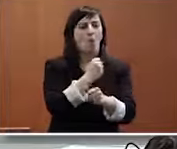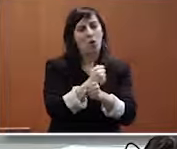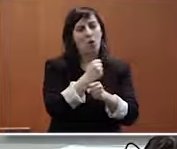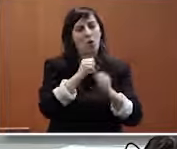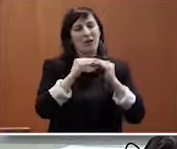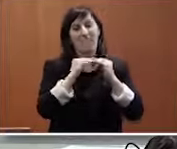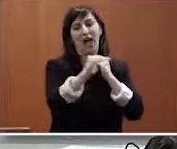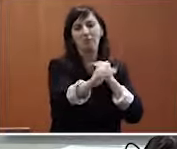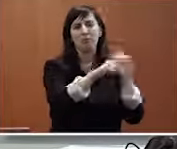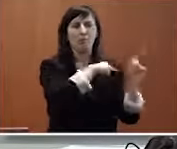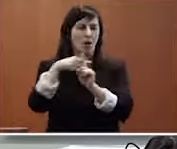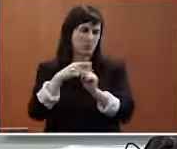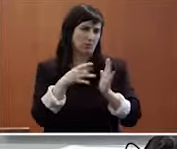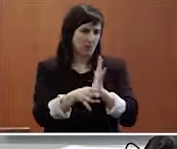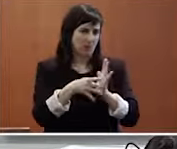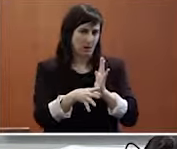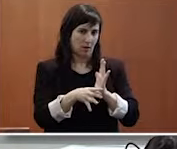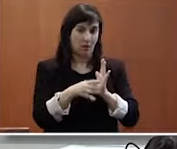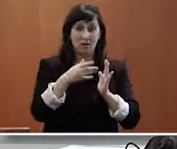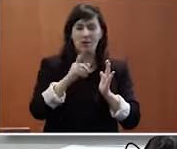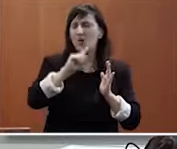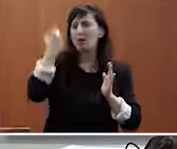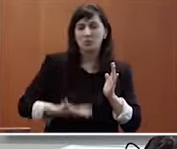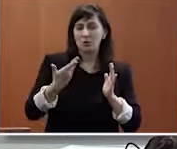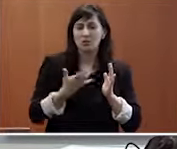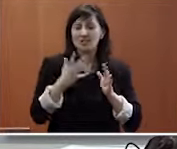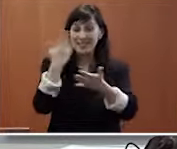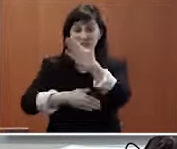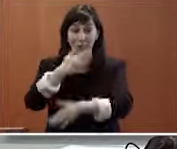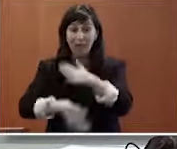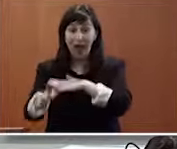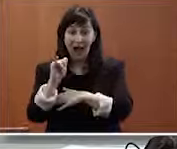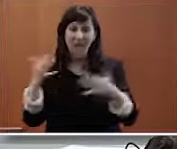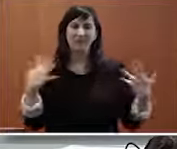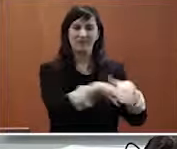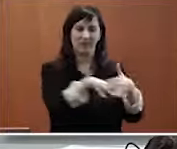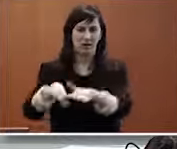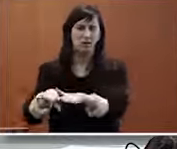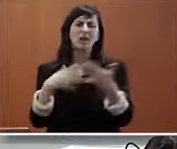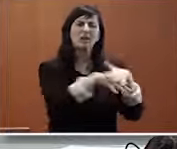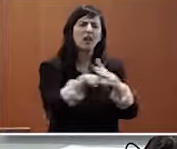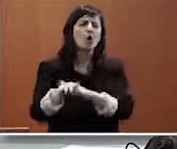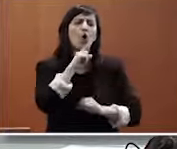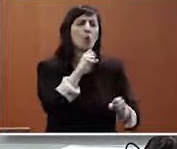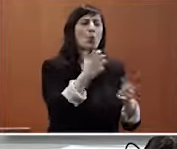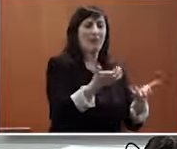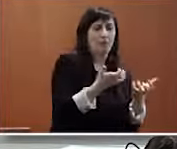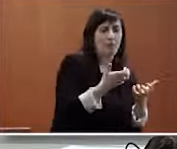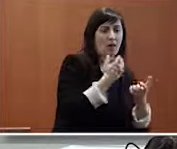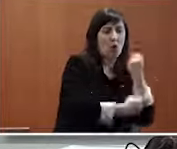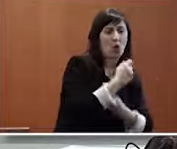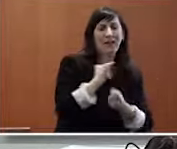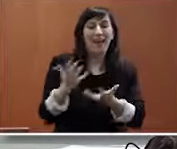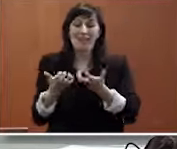de calidad tenemos que ser capaces de integrar a discapacidade logrando o equilibrio entre a rentabilidade económica e a rentabilidade social